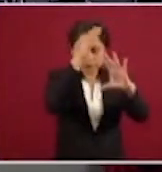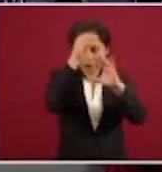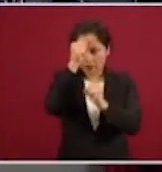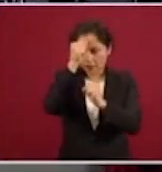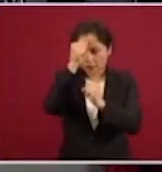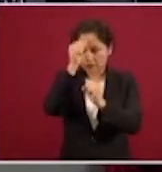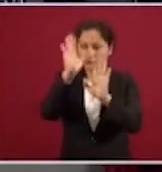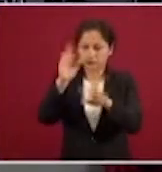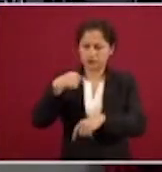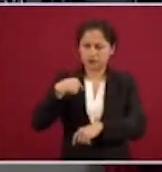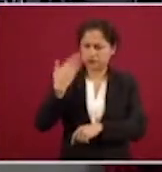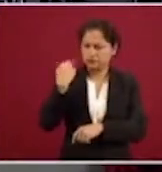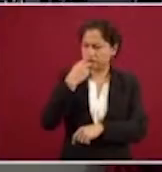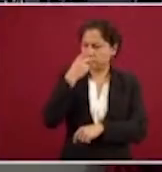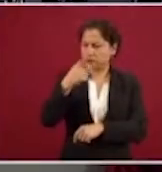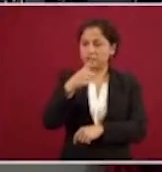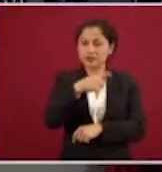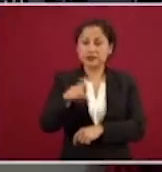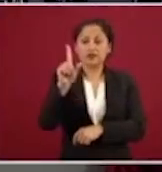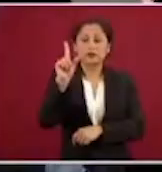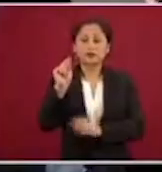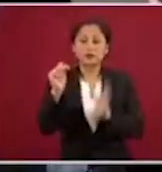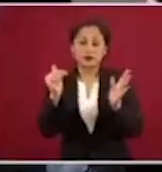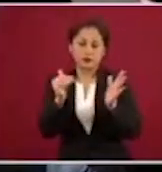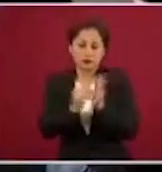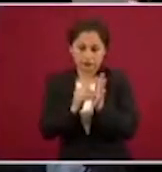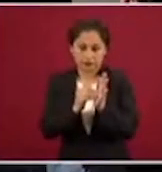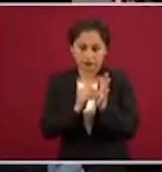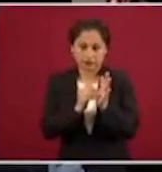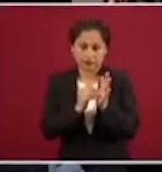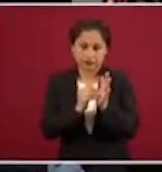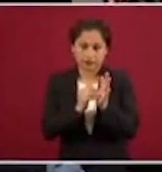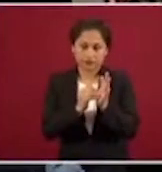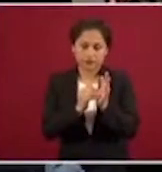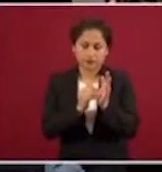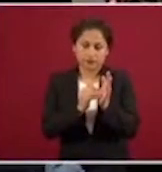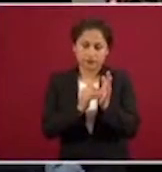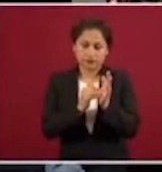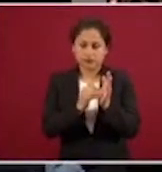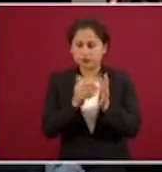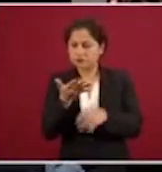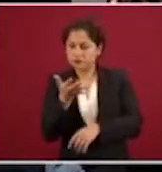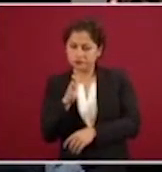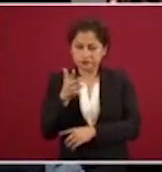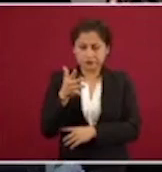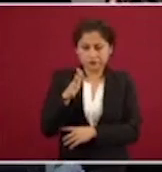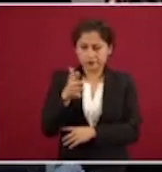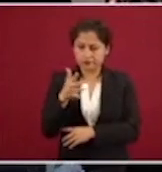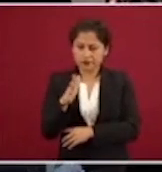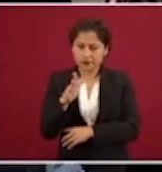decía que son 170 mil, ya son como 22,